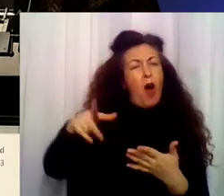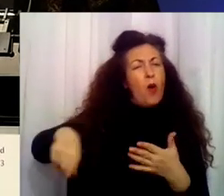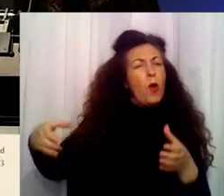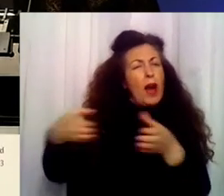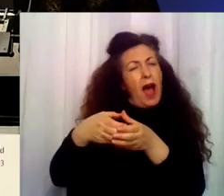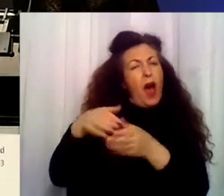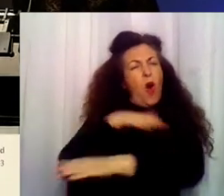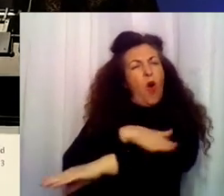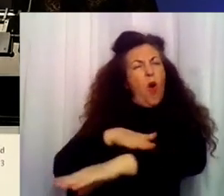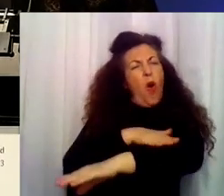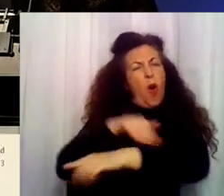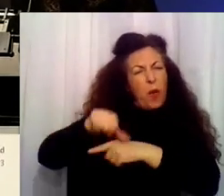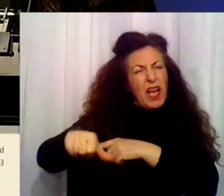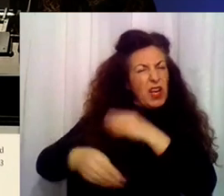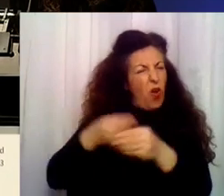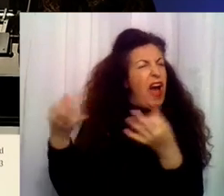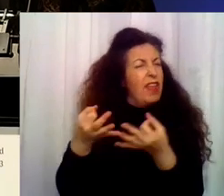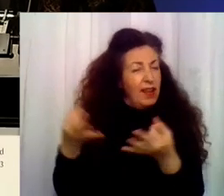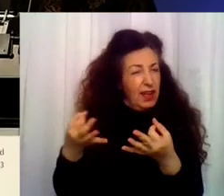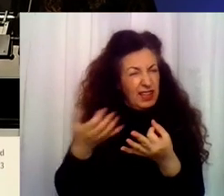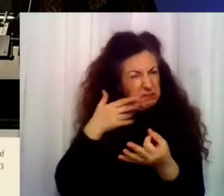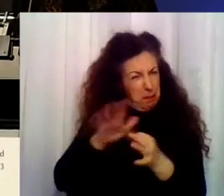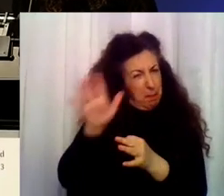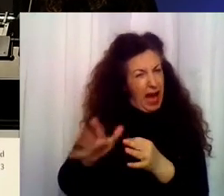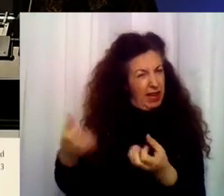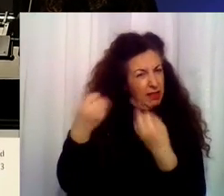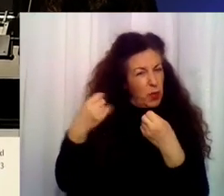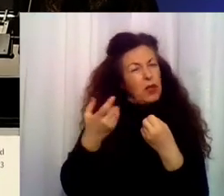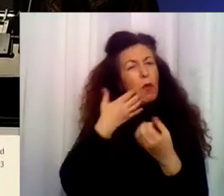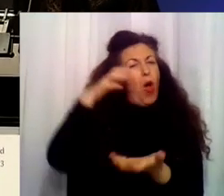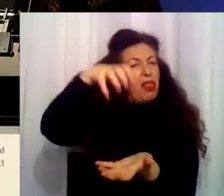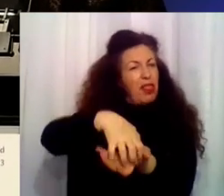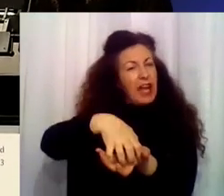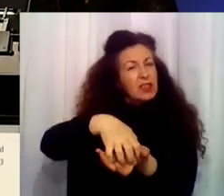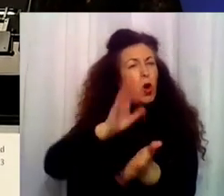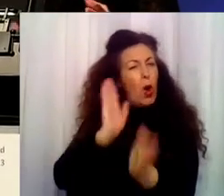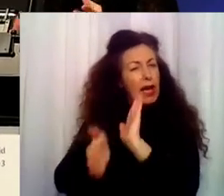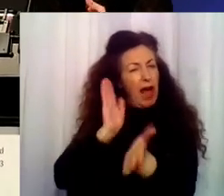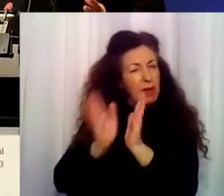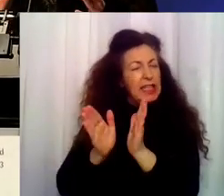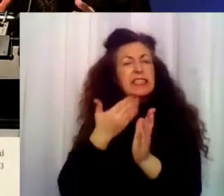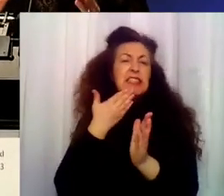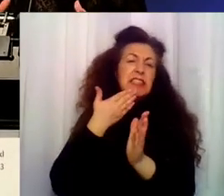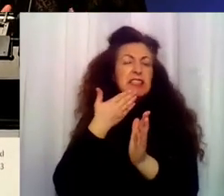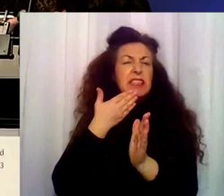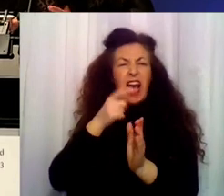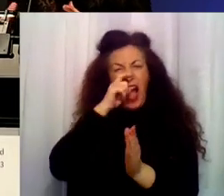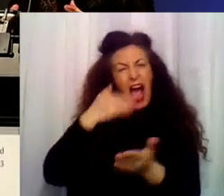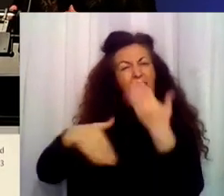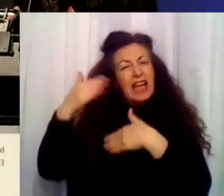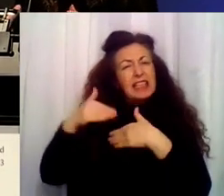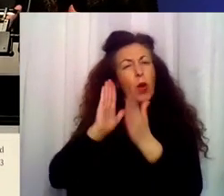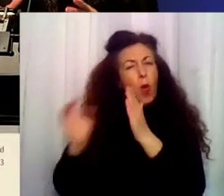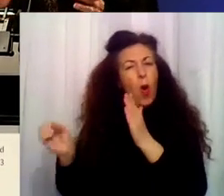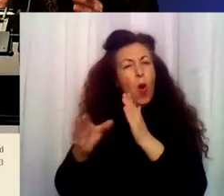¿estamos hablando de una especie de centro de rehabilitación como un antiguo reformatorio? Vamos a ver, el nombre técnico todavía